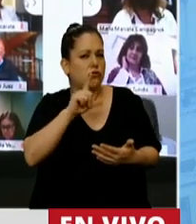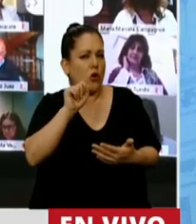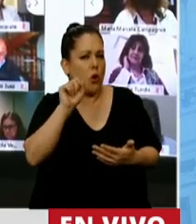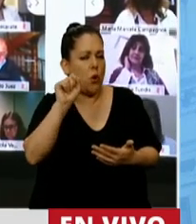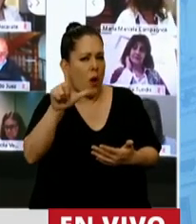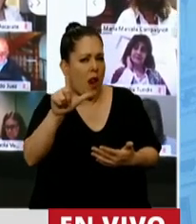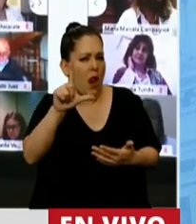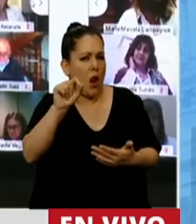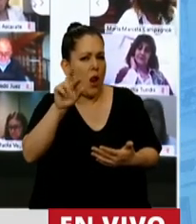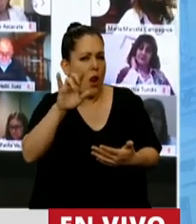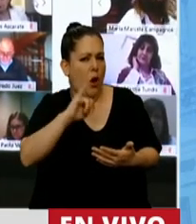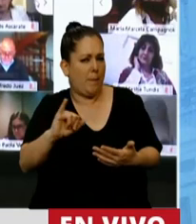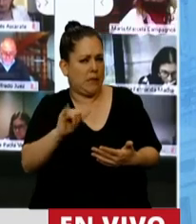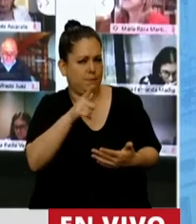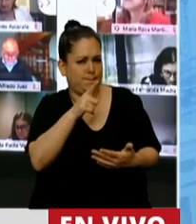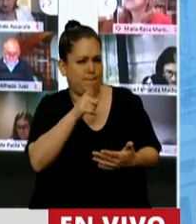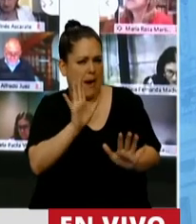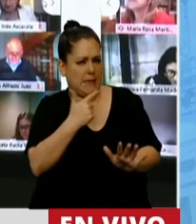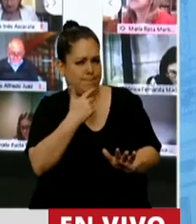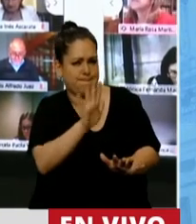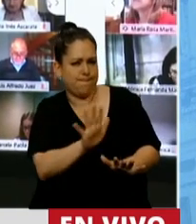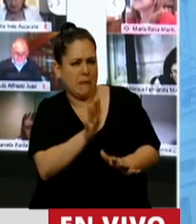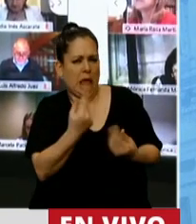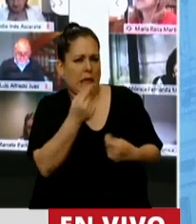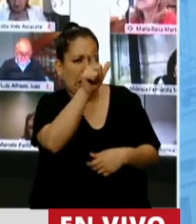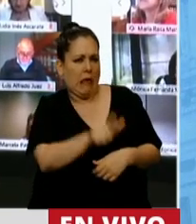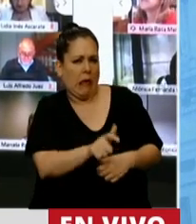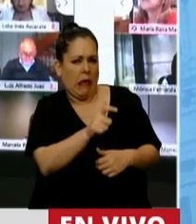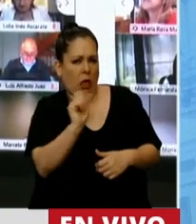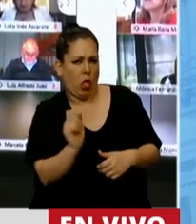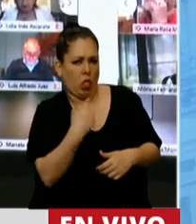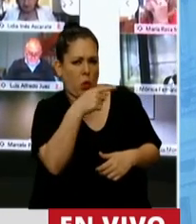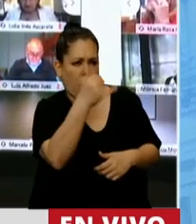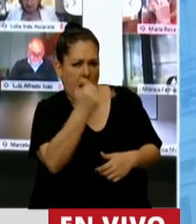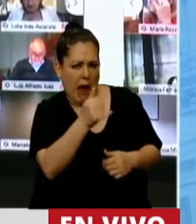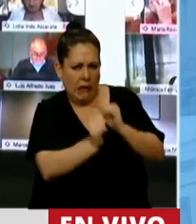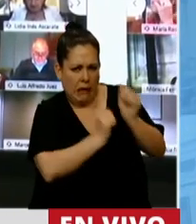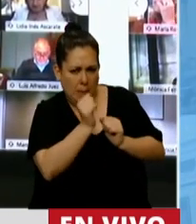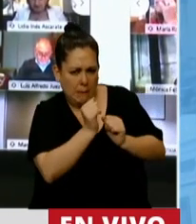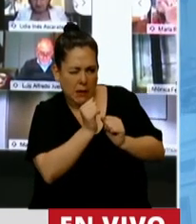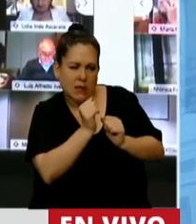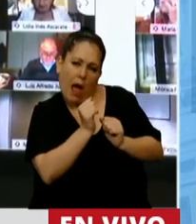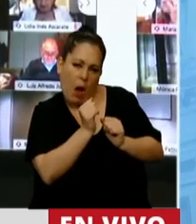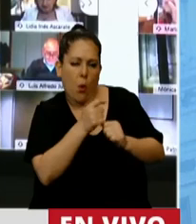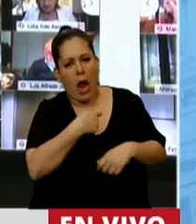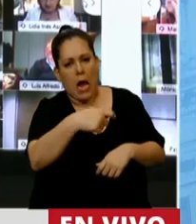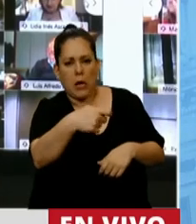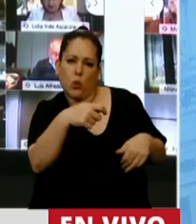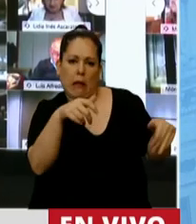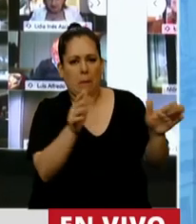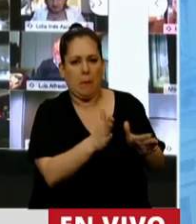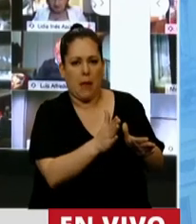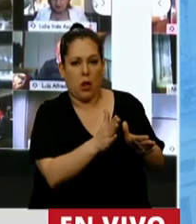suena? ¿Quién va a decir que este empresario tiene inversiones genuinas en el país? Por lo tanto, le bajamos la alícuota a la mitad.